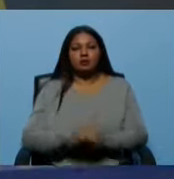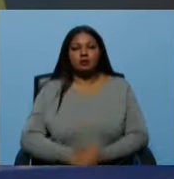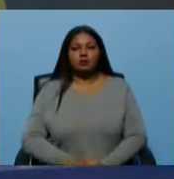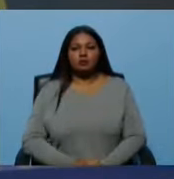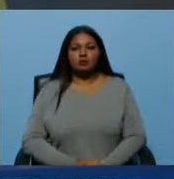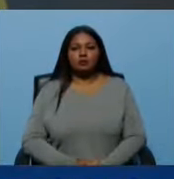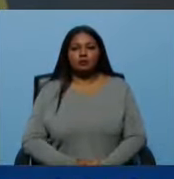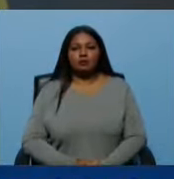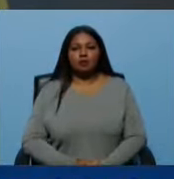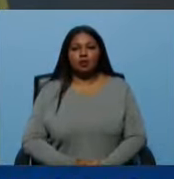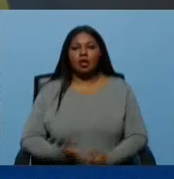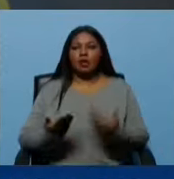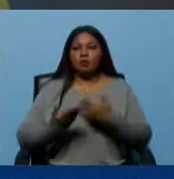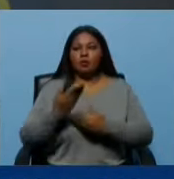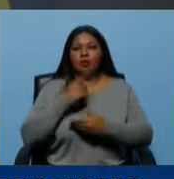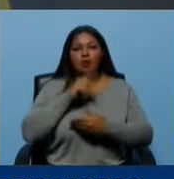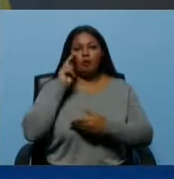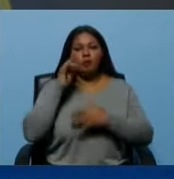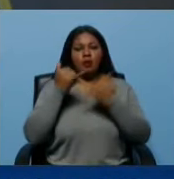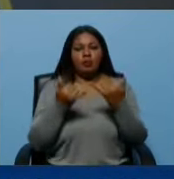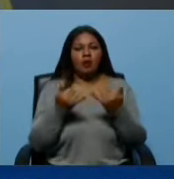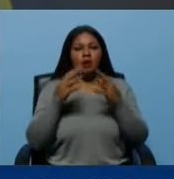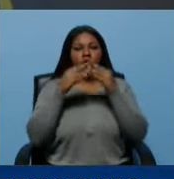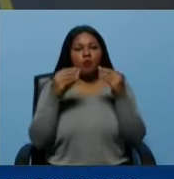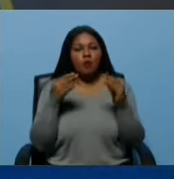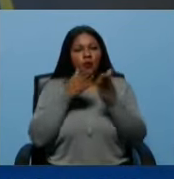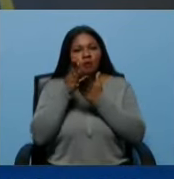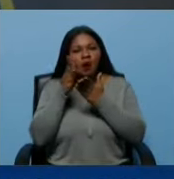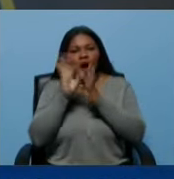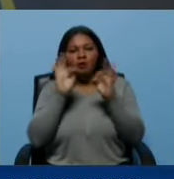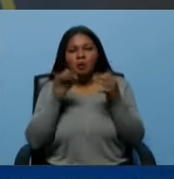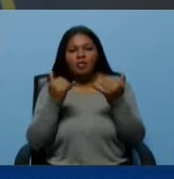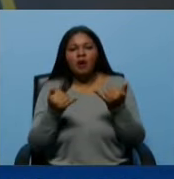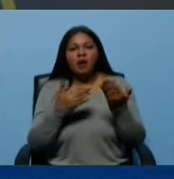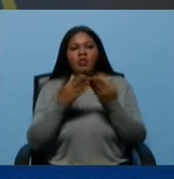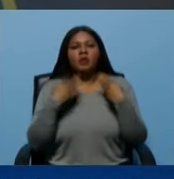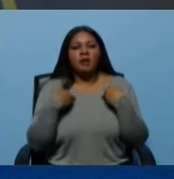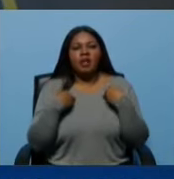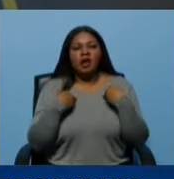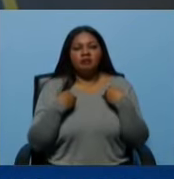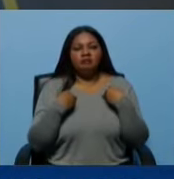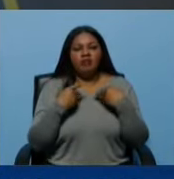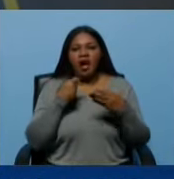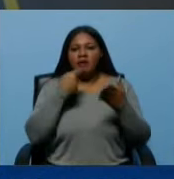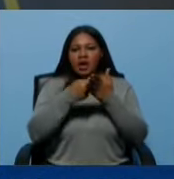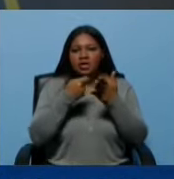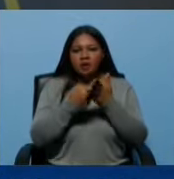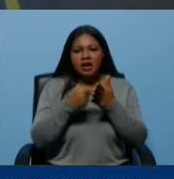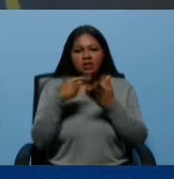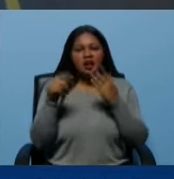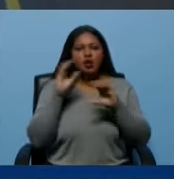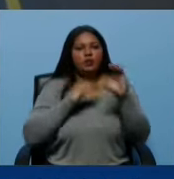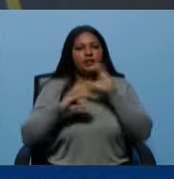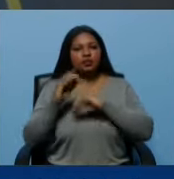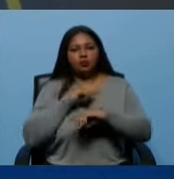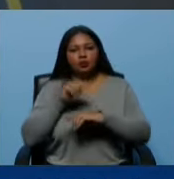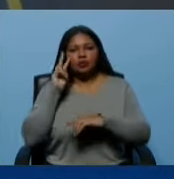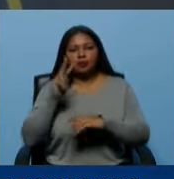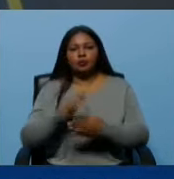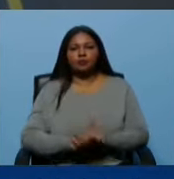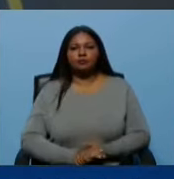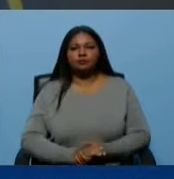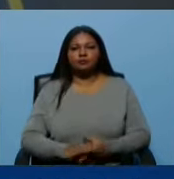indispensable para execrarlo en todas sus vías. Ensecrar sus vías de financiamiento, execrar sus vías de comunicación y